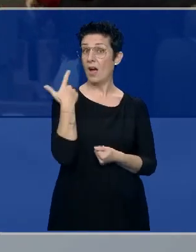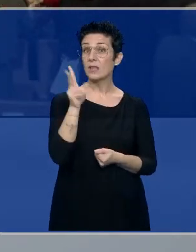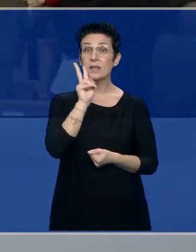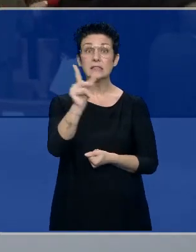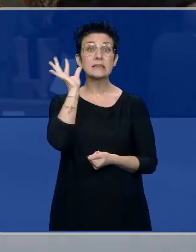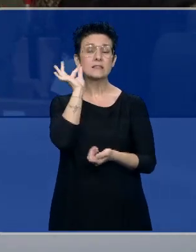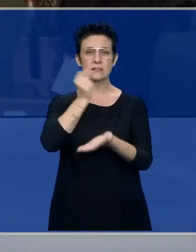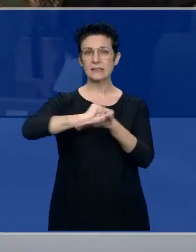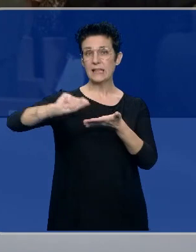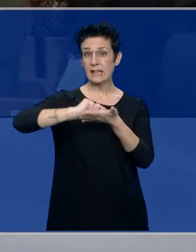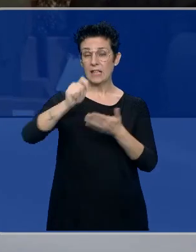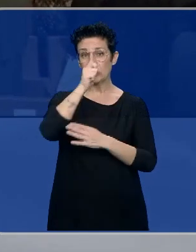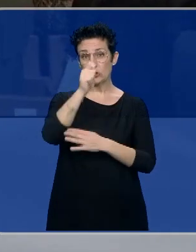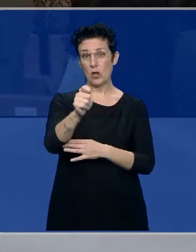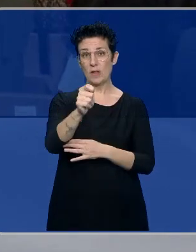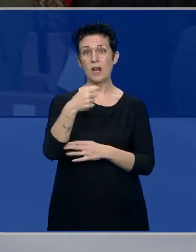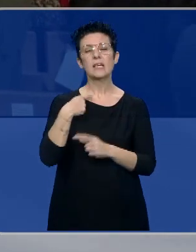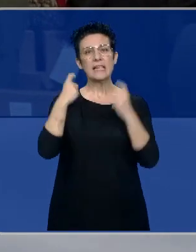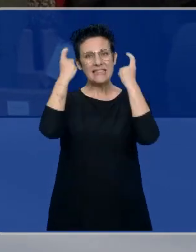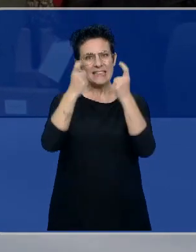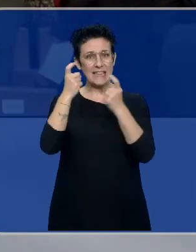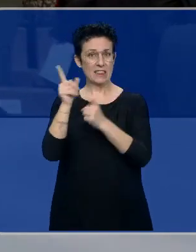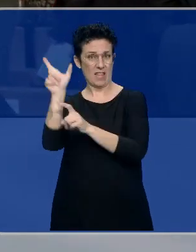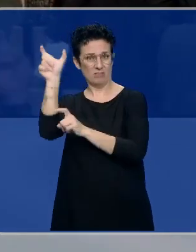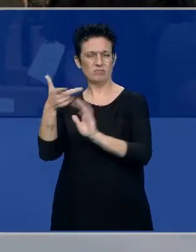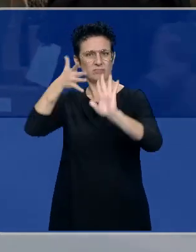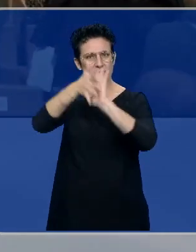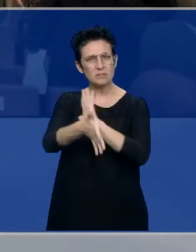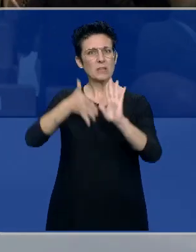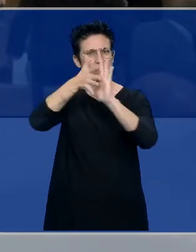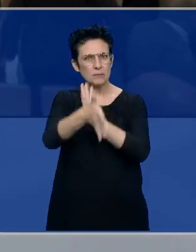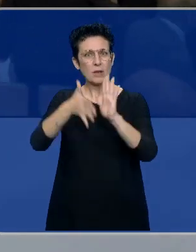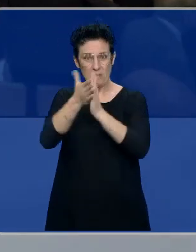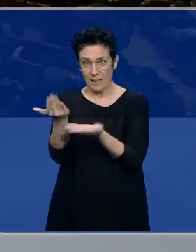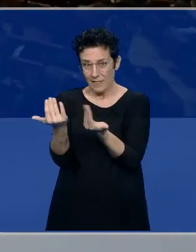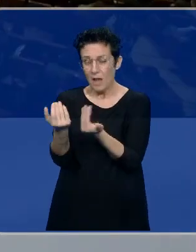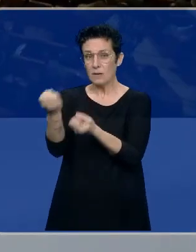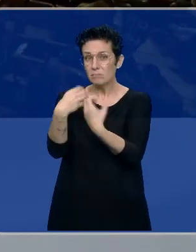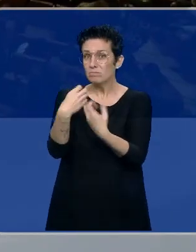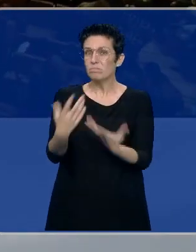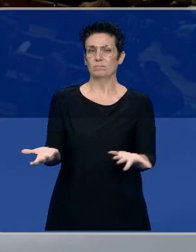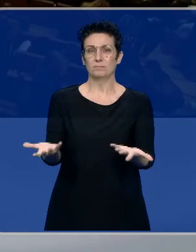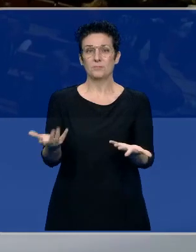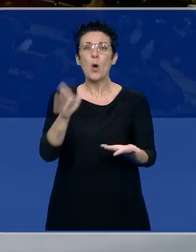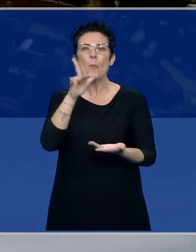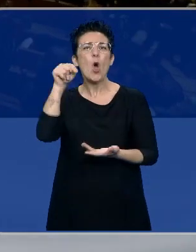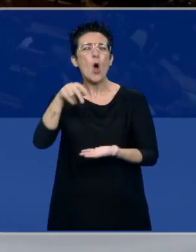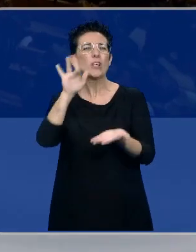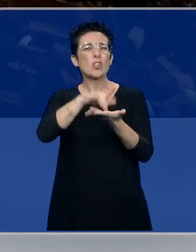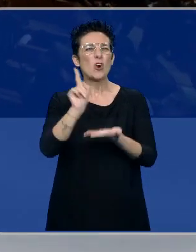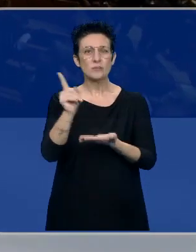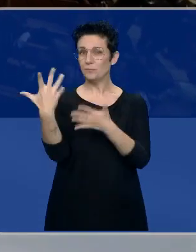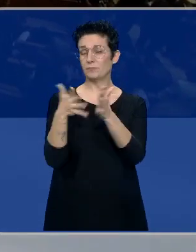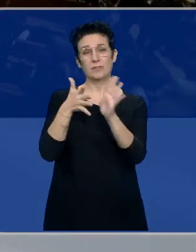secretaria del Partido Socialista intentar explicar que no pudo explicar por qué no estaban aquí hoy, ¿no? Es que es